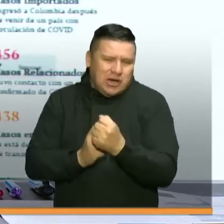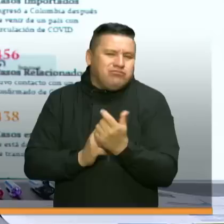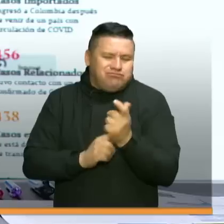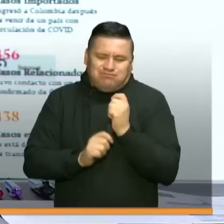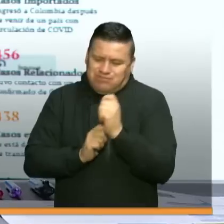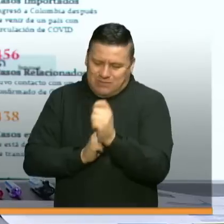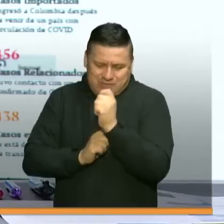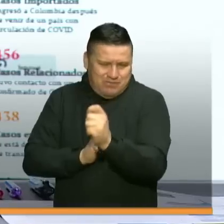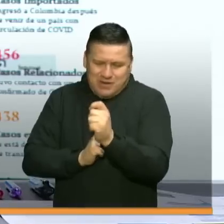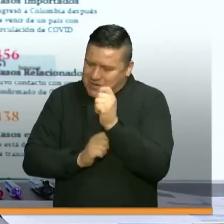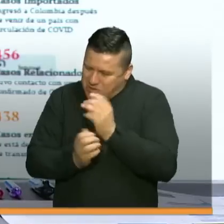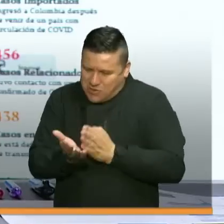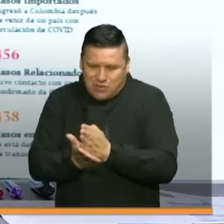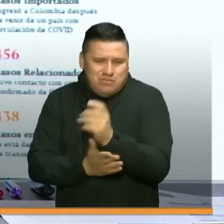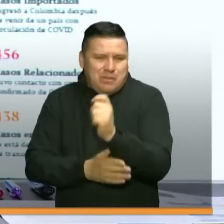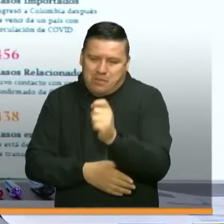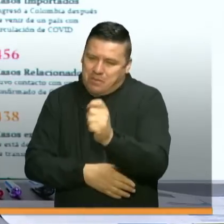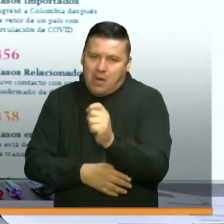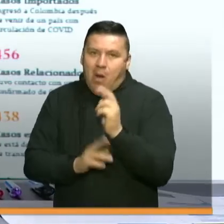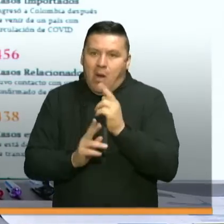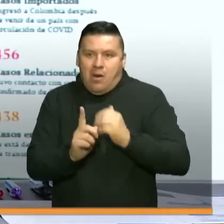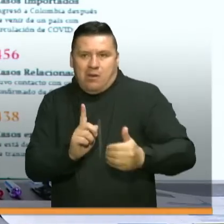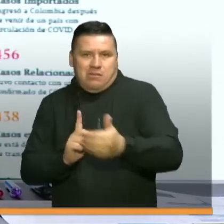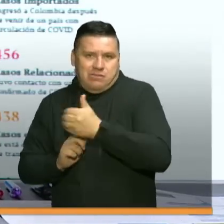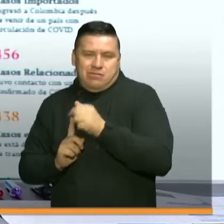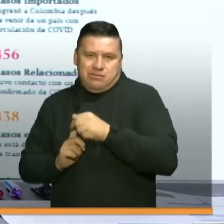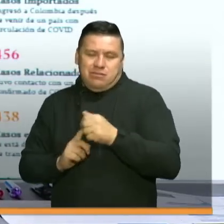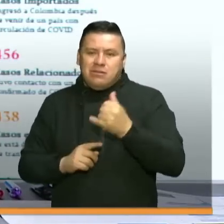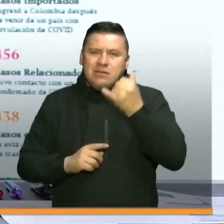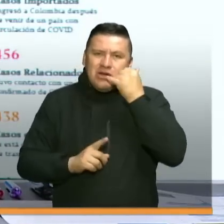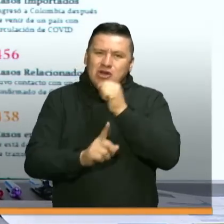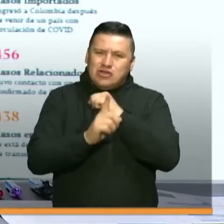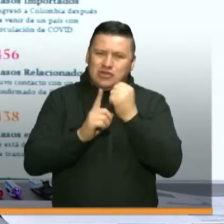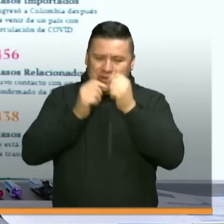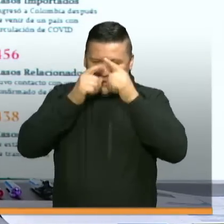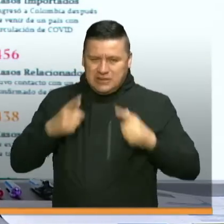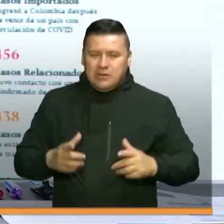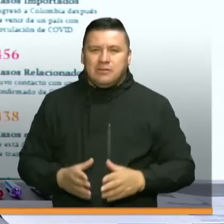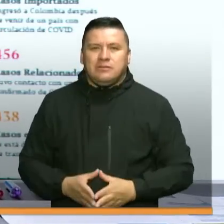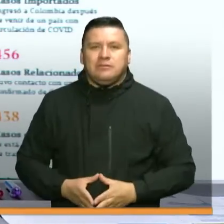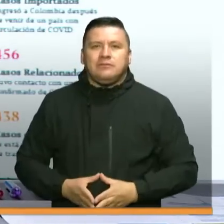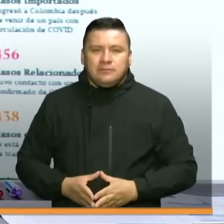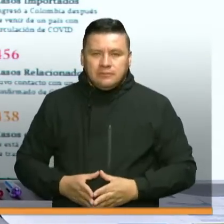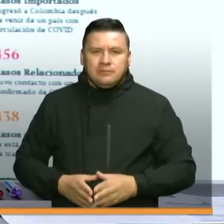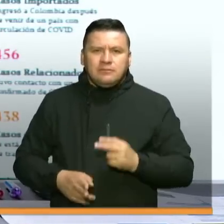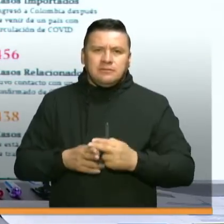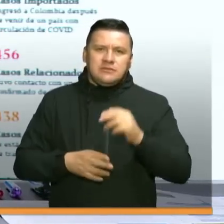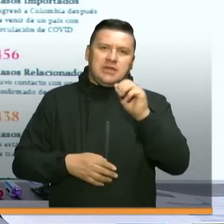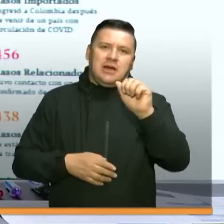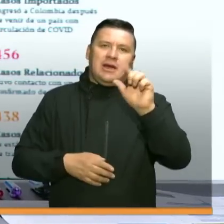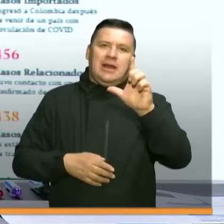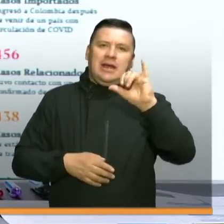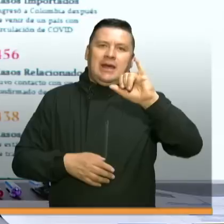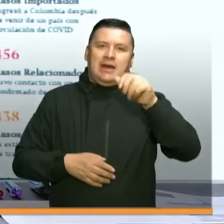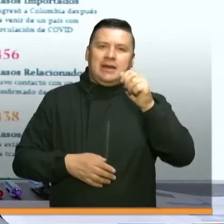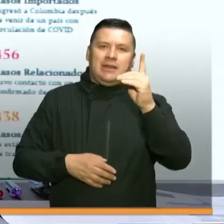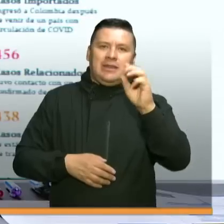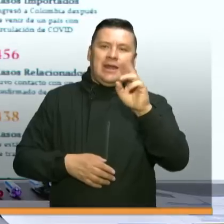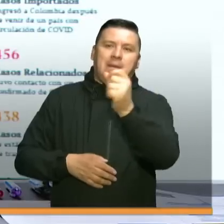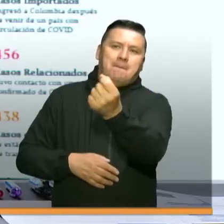sino tratando de alcanzar la mayor protección posible a través de las líneas sociales del Estado. Alejandra Vergel me pregunta,